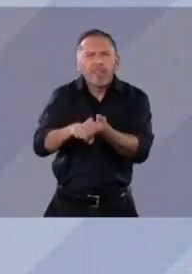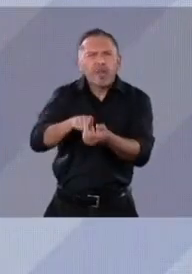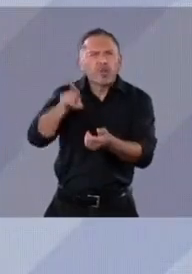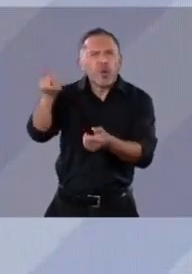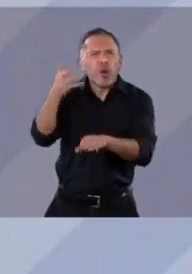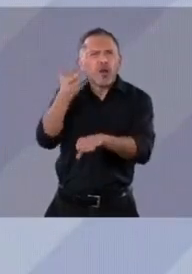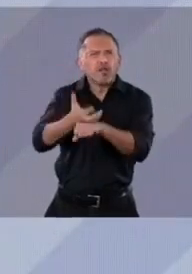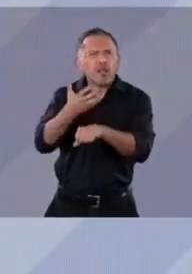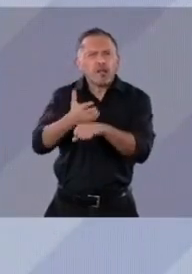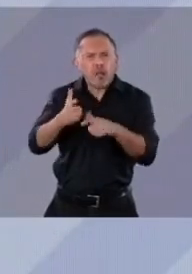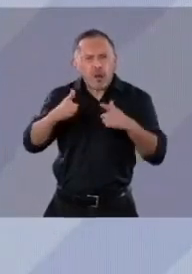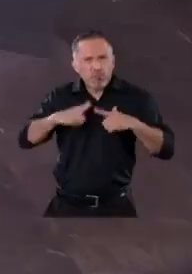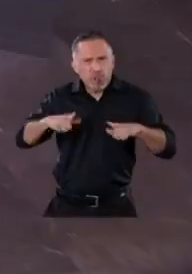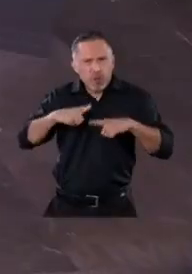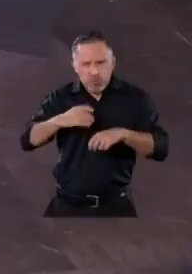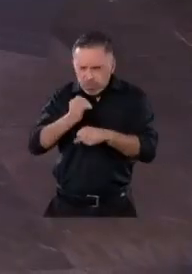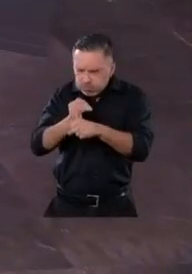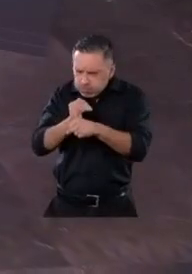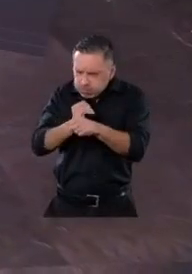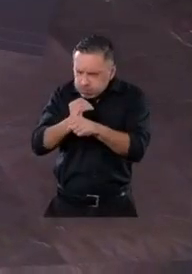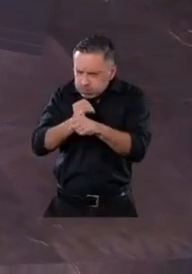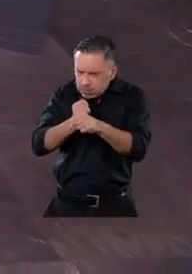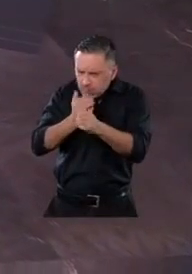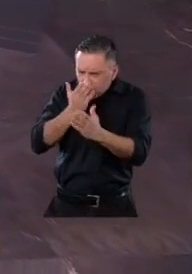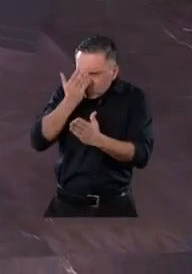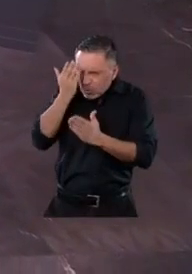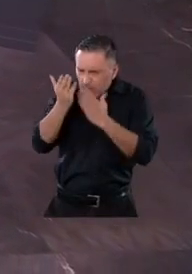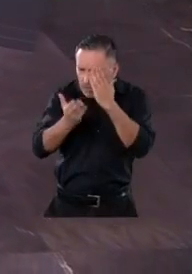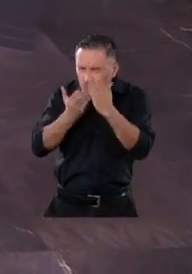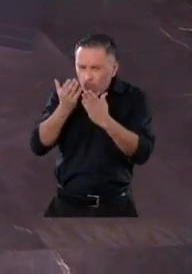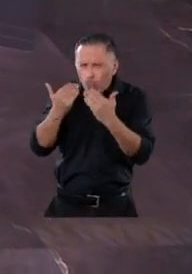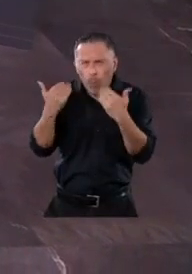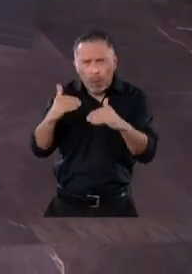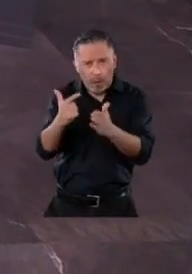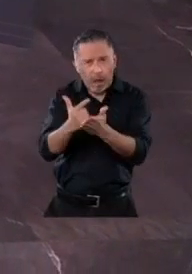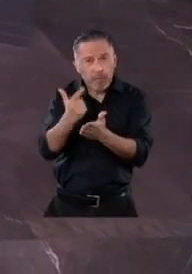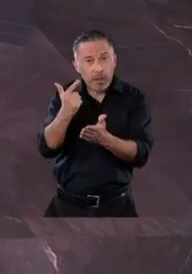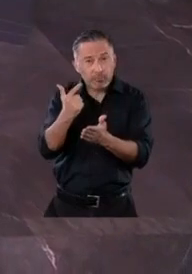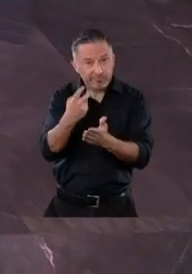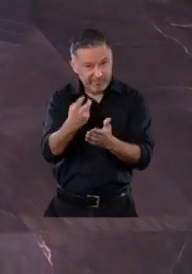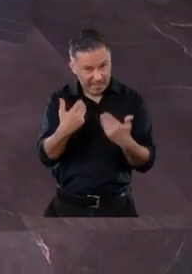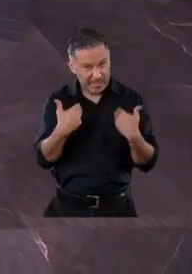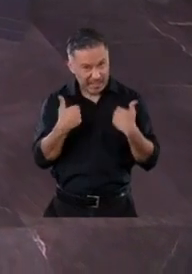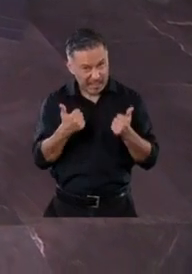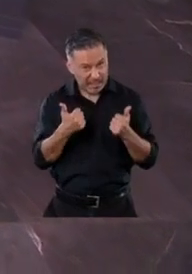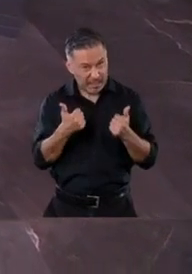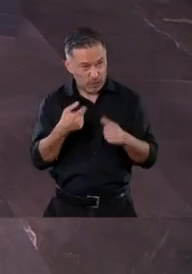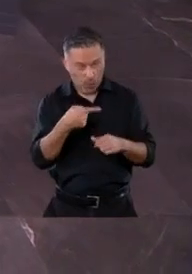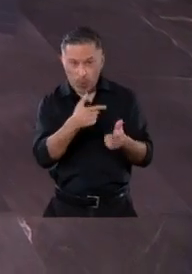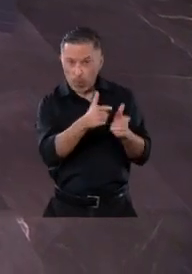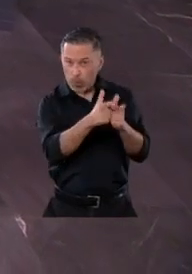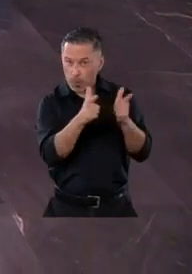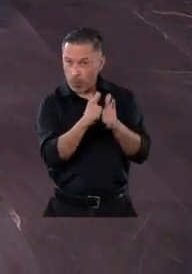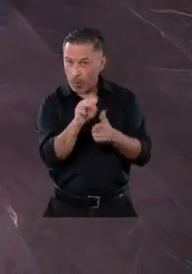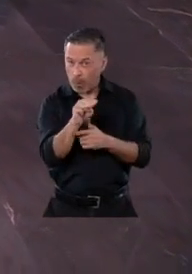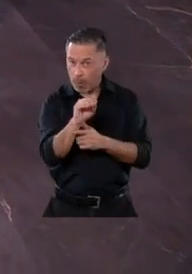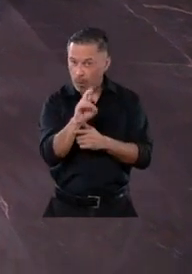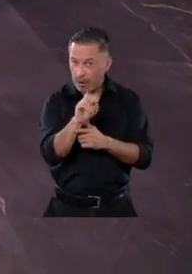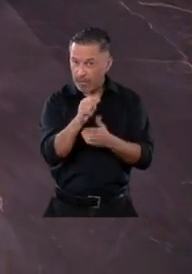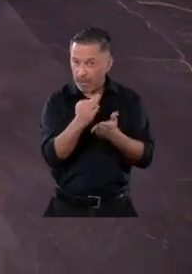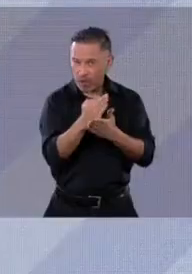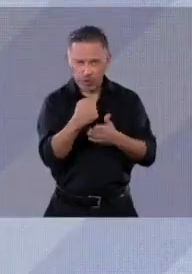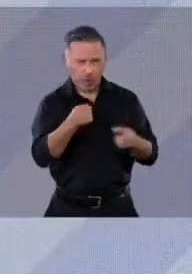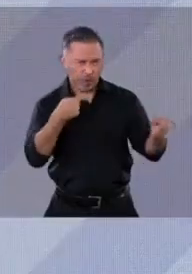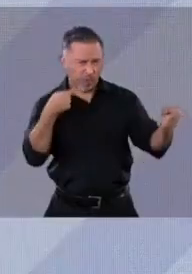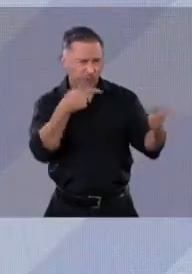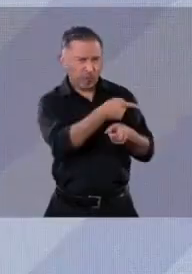de Estados Unidos. ¿Ahora entienden por qué le llamé Nazco Partido a Morena? Claudia Simón,